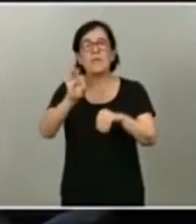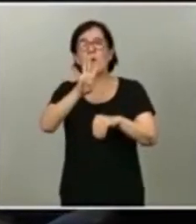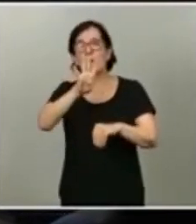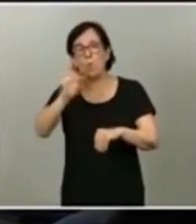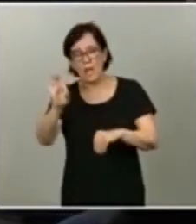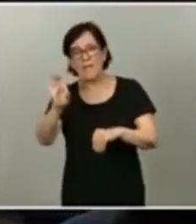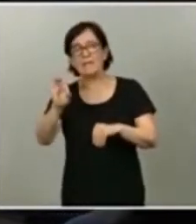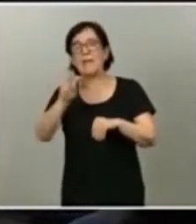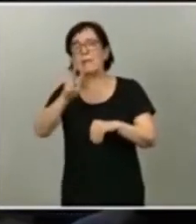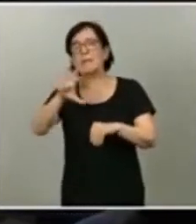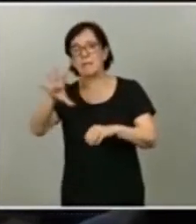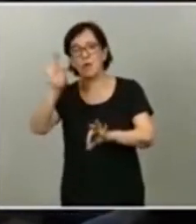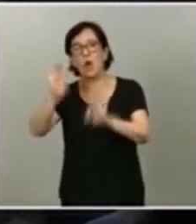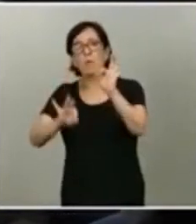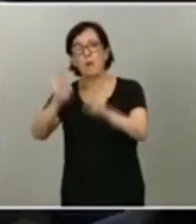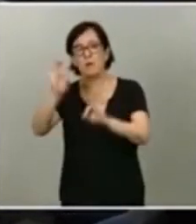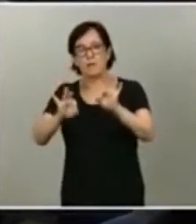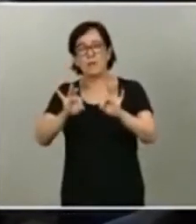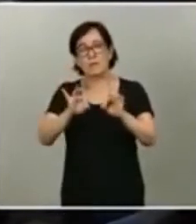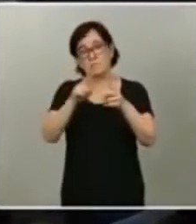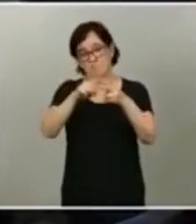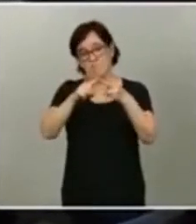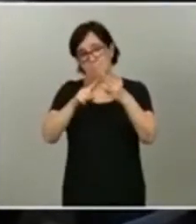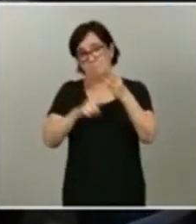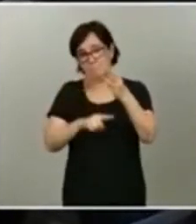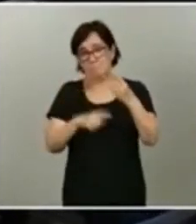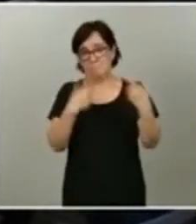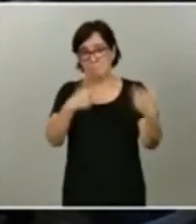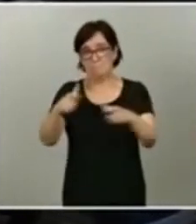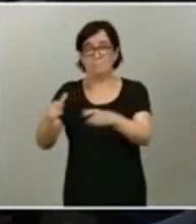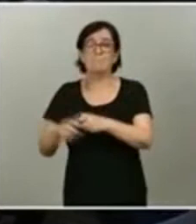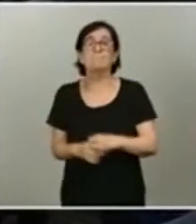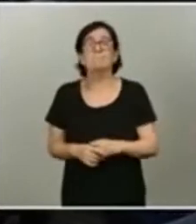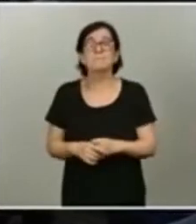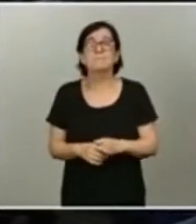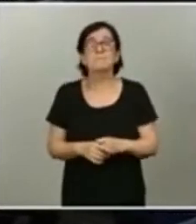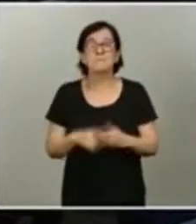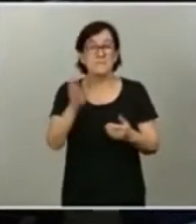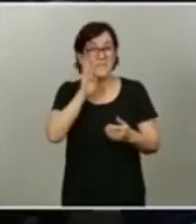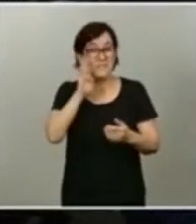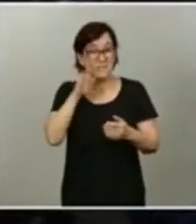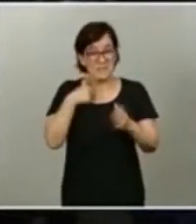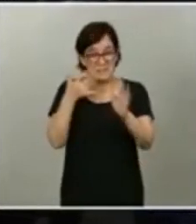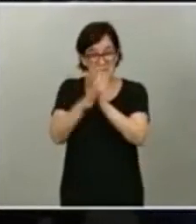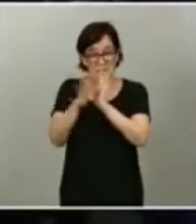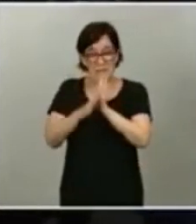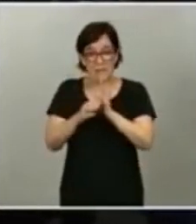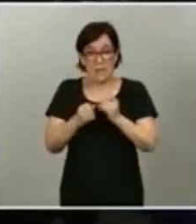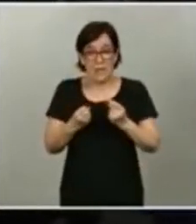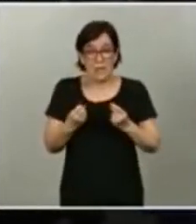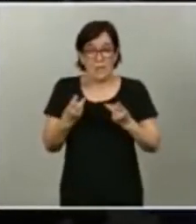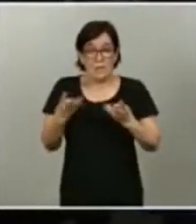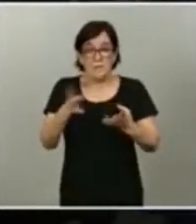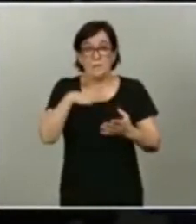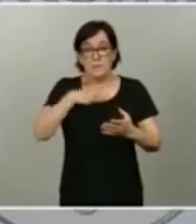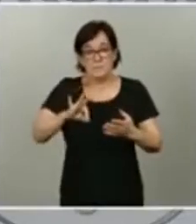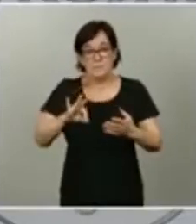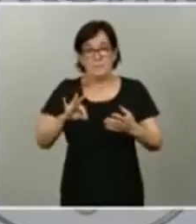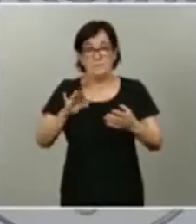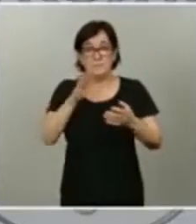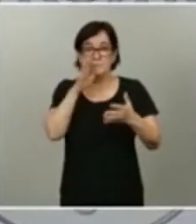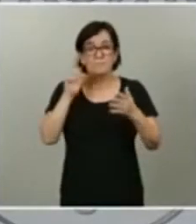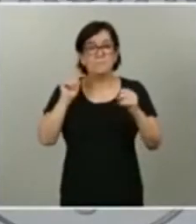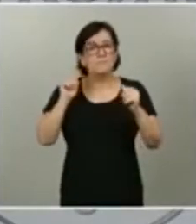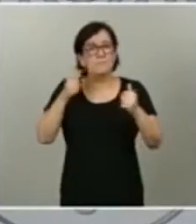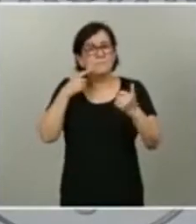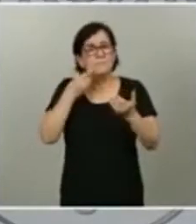25% respectivamente. Como pueden ustedes comprobar con esta cifra, se pone de manifiesto que siempre